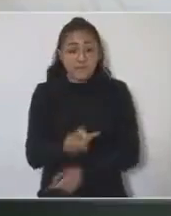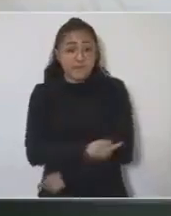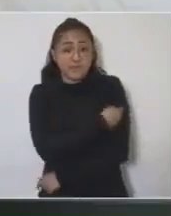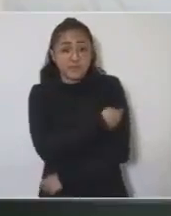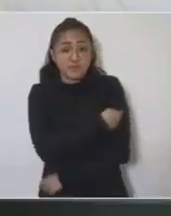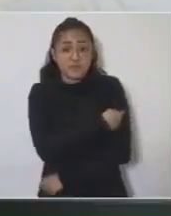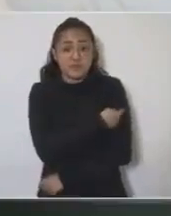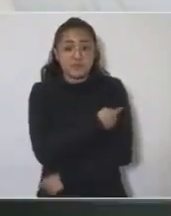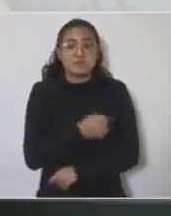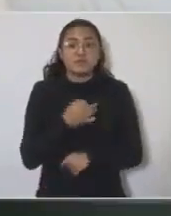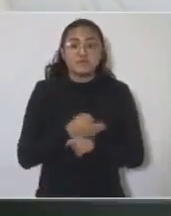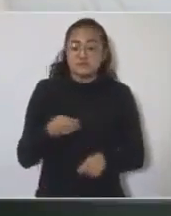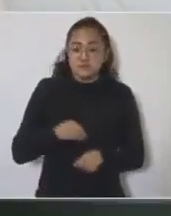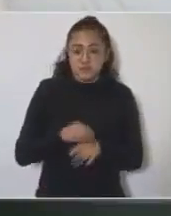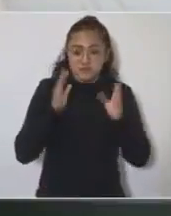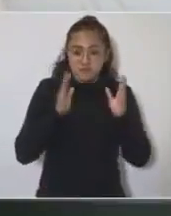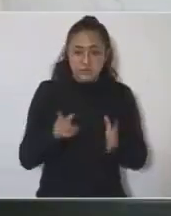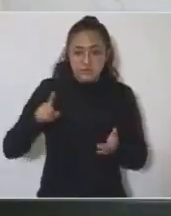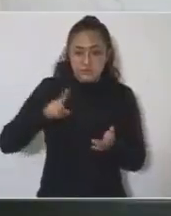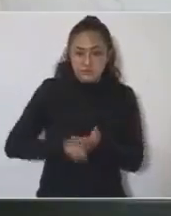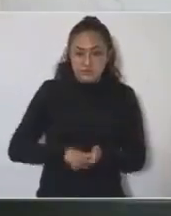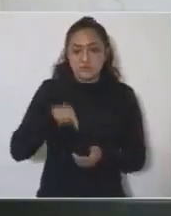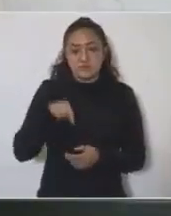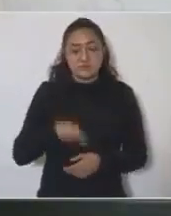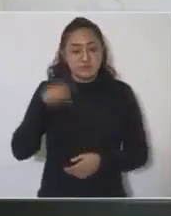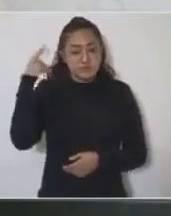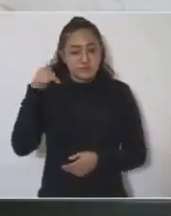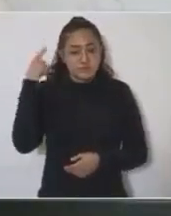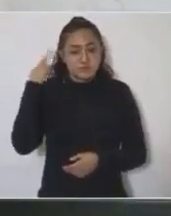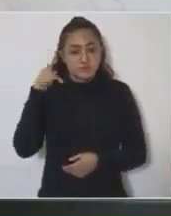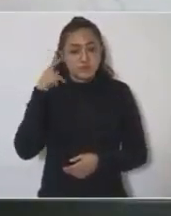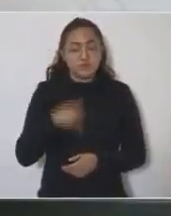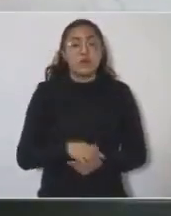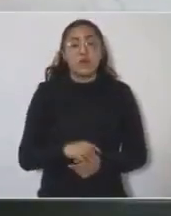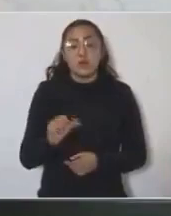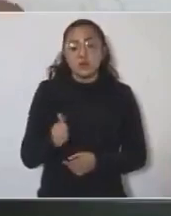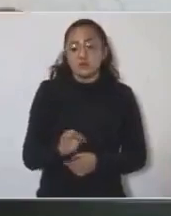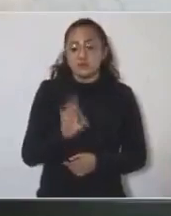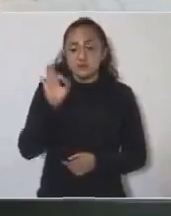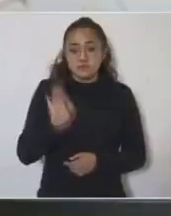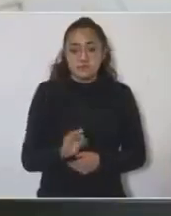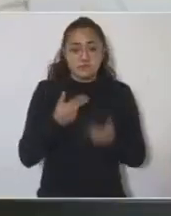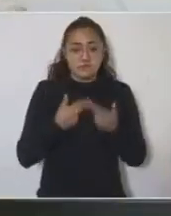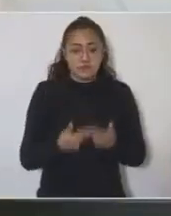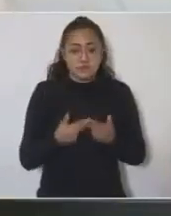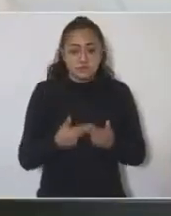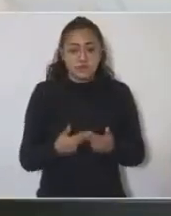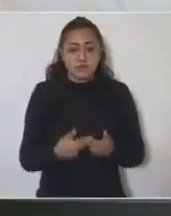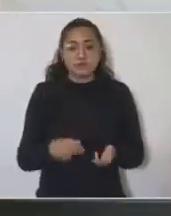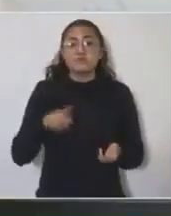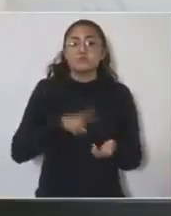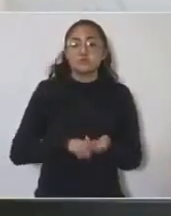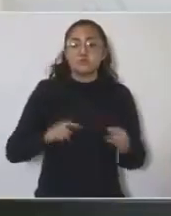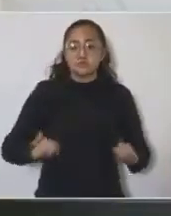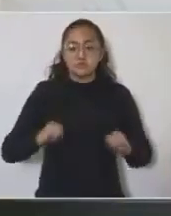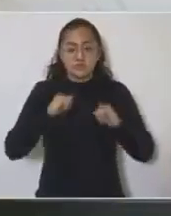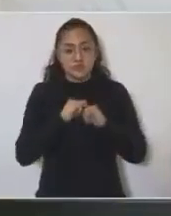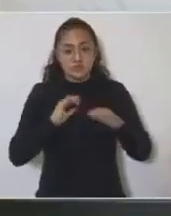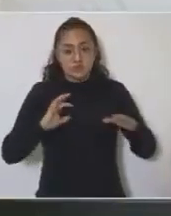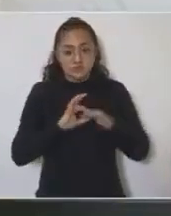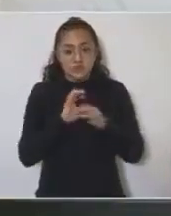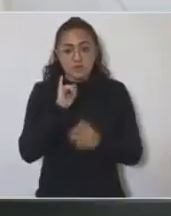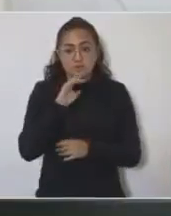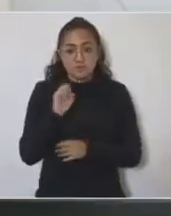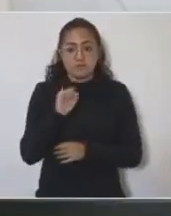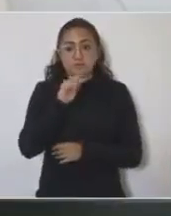aplicadas las hemos aplicado en los servicios de salud del estado de Puebla, el 11% restante entre las instituciones hermanas